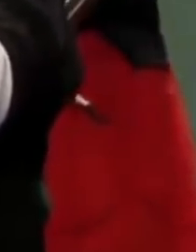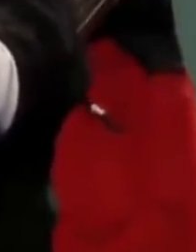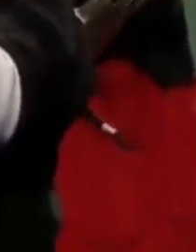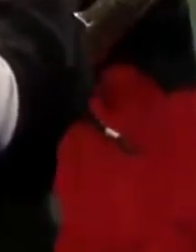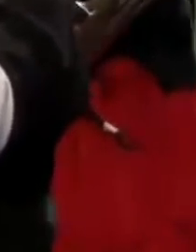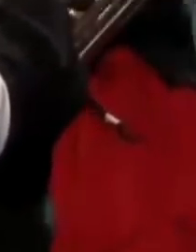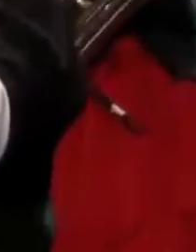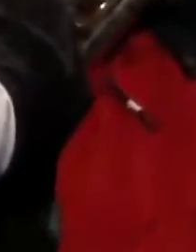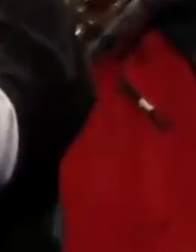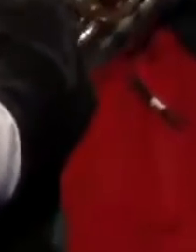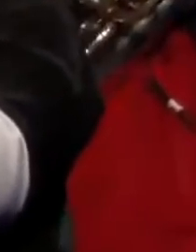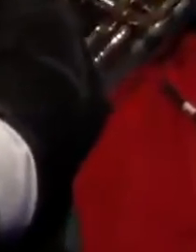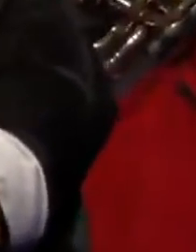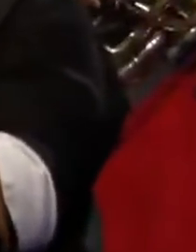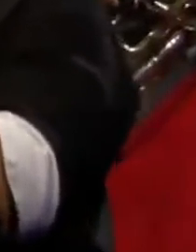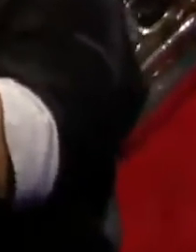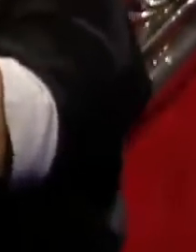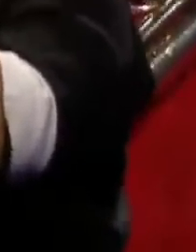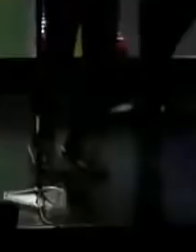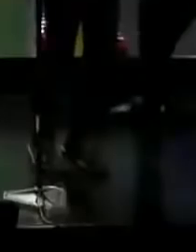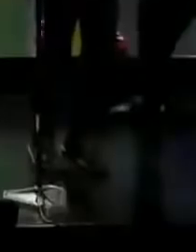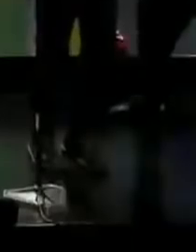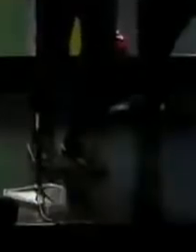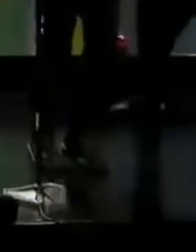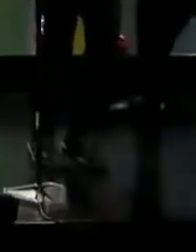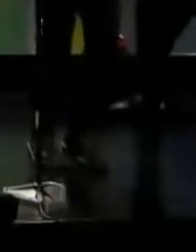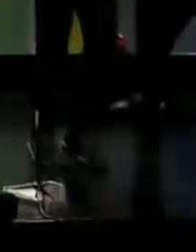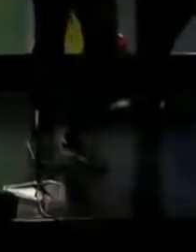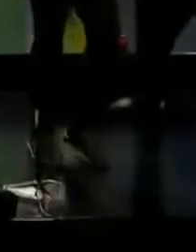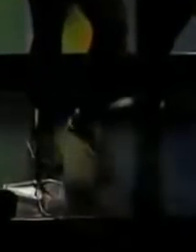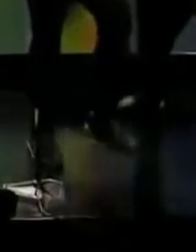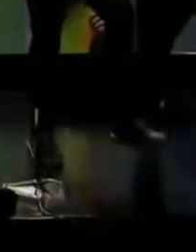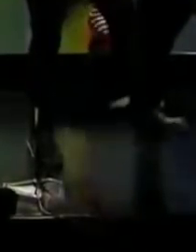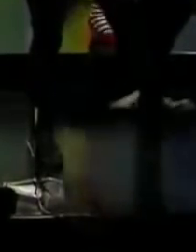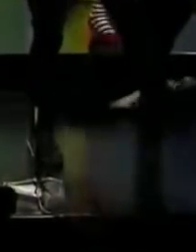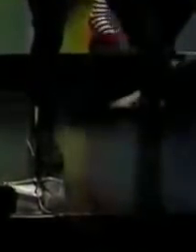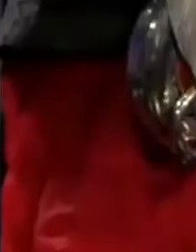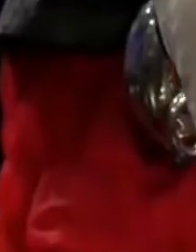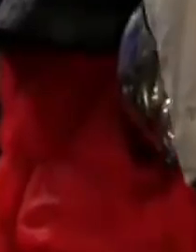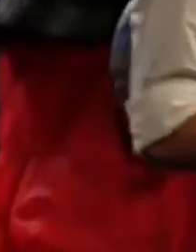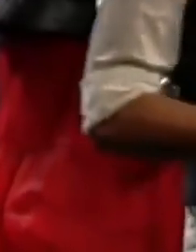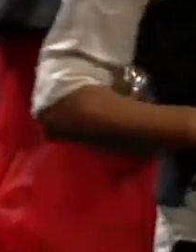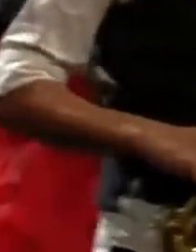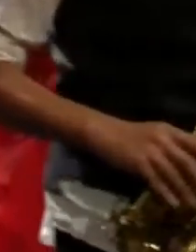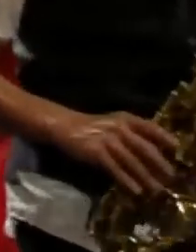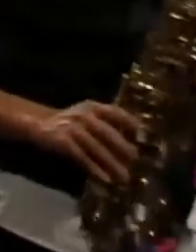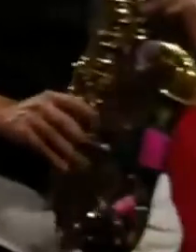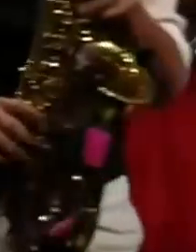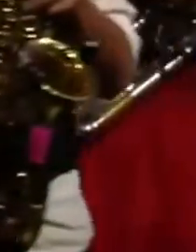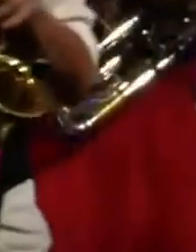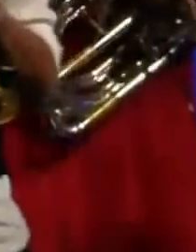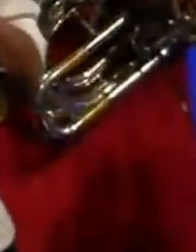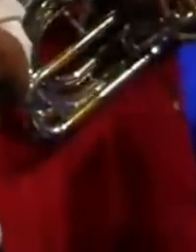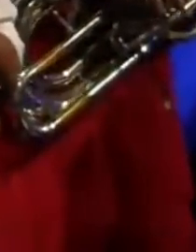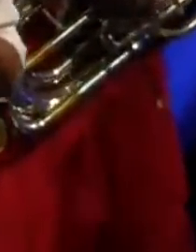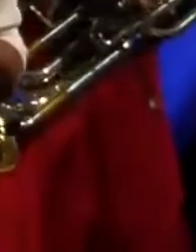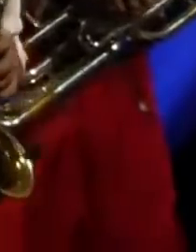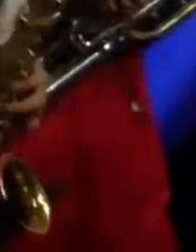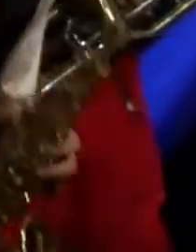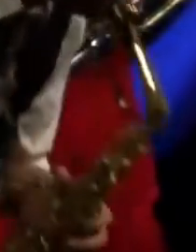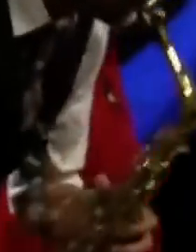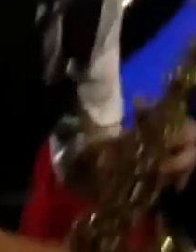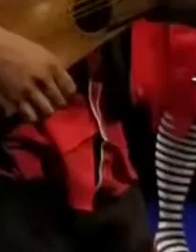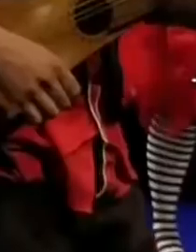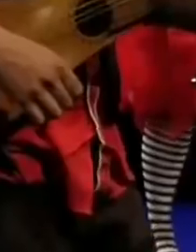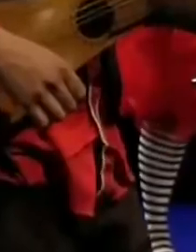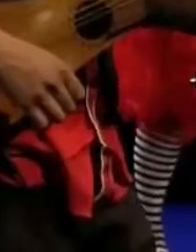adiós, qué buena suerte, tan solo abrázame fuerte, quizá esta noche será el único